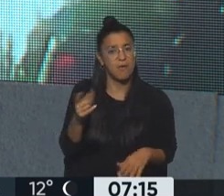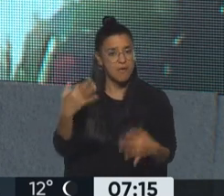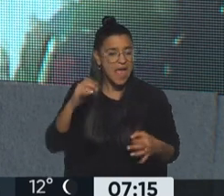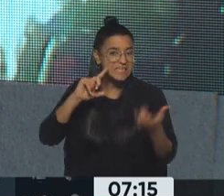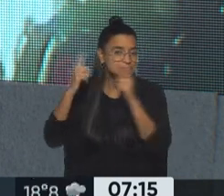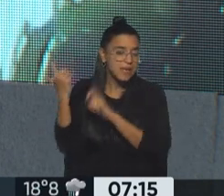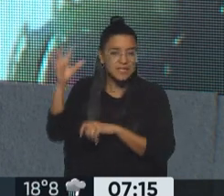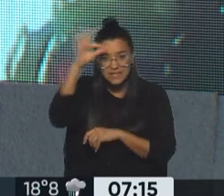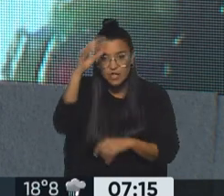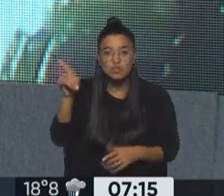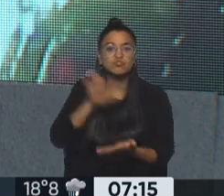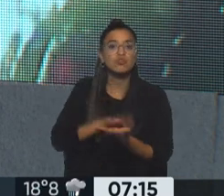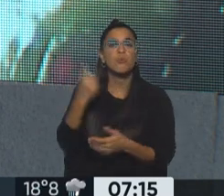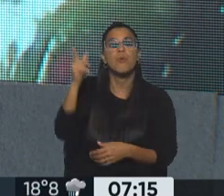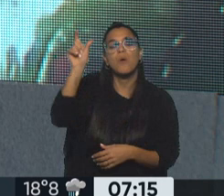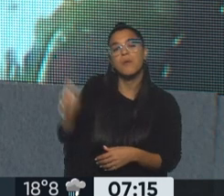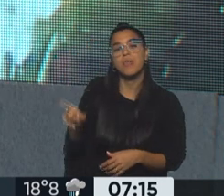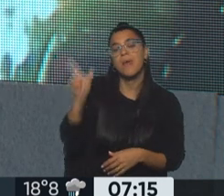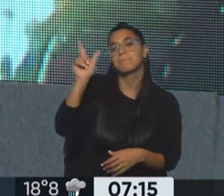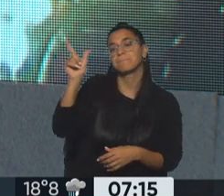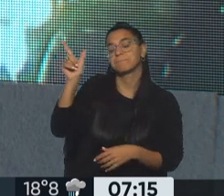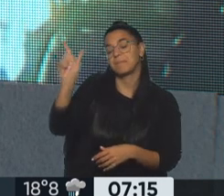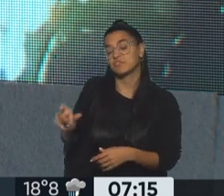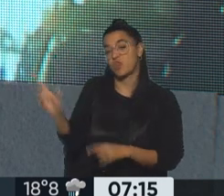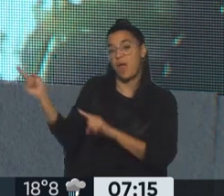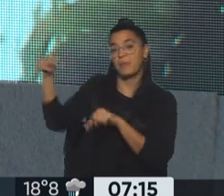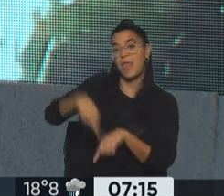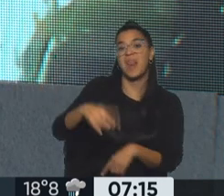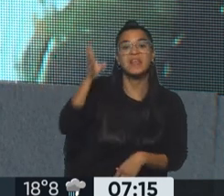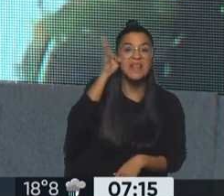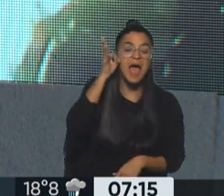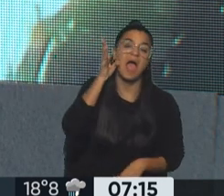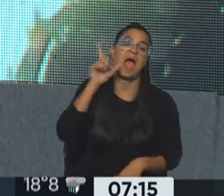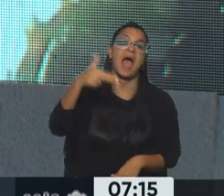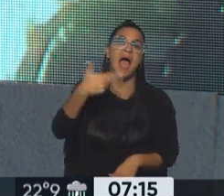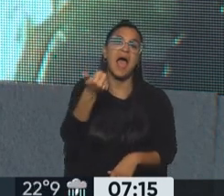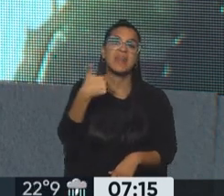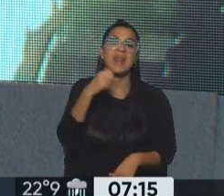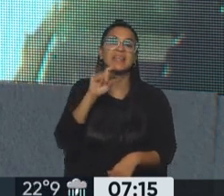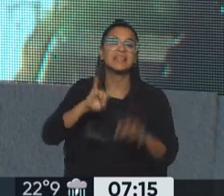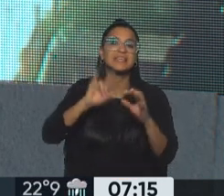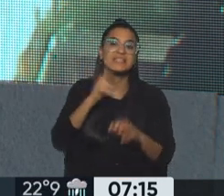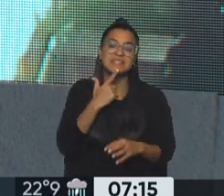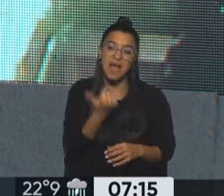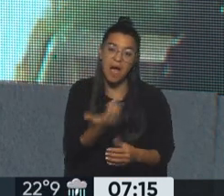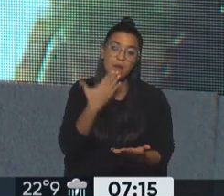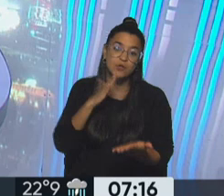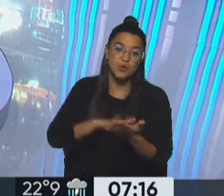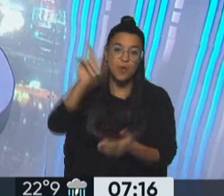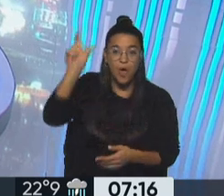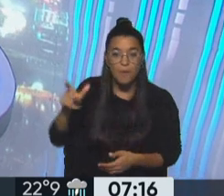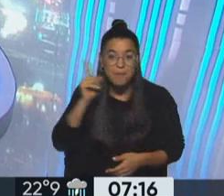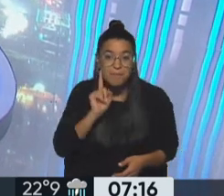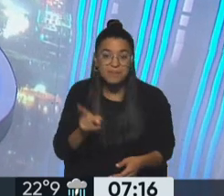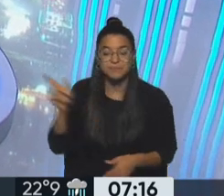teatral sobre la vida de un inmigrante italiano y anarquista, Severino Di Giovanni. Y para hablar de Un hombre peligroso nos